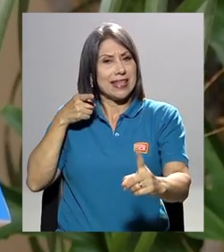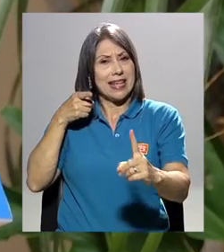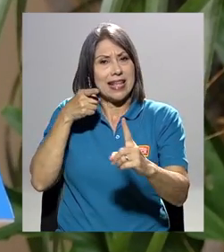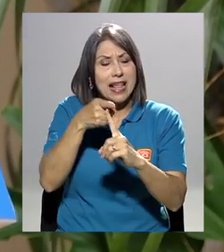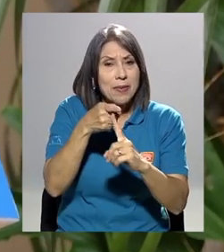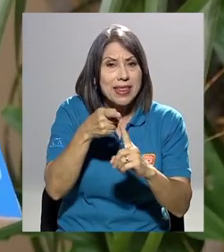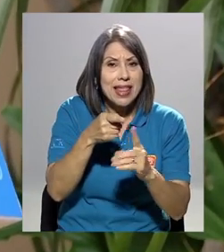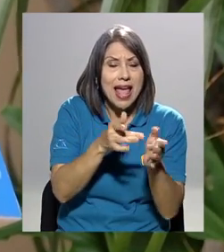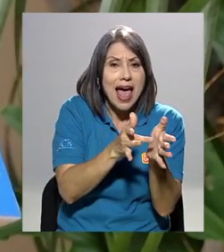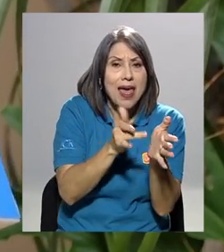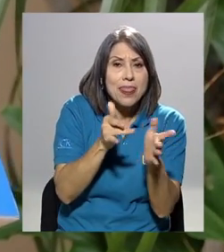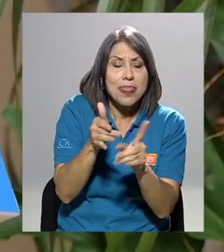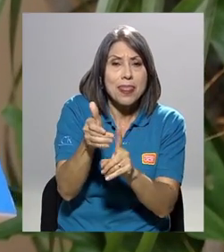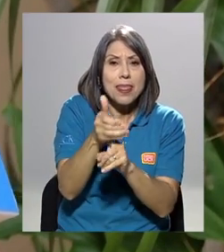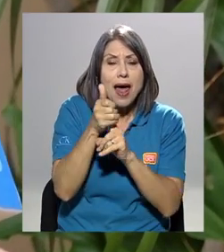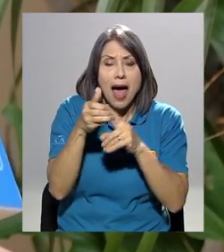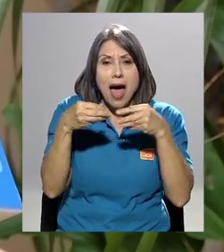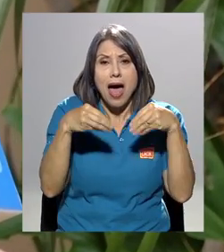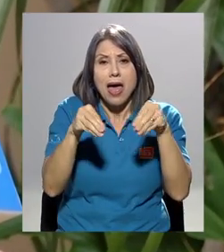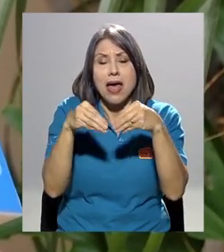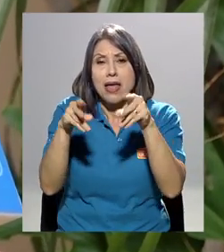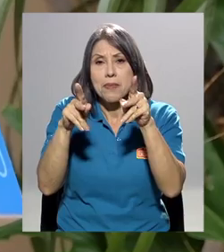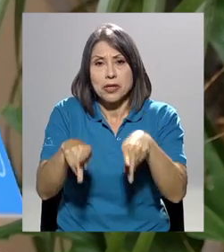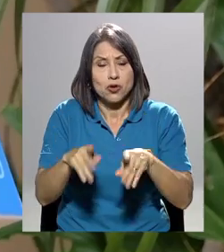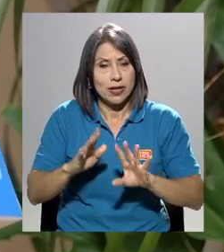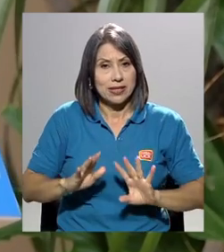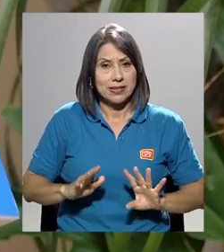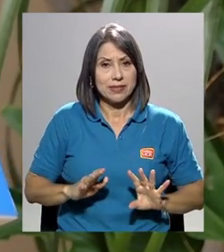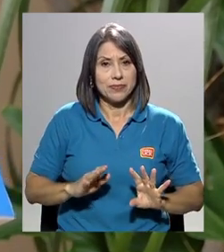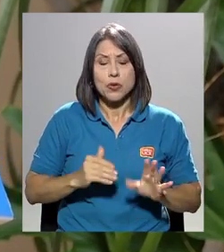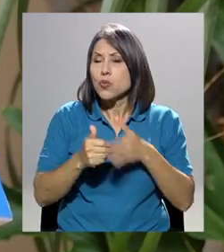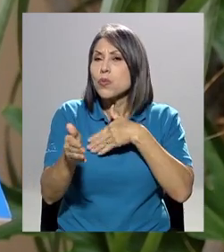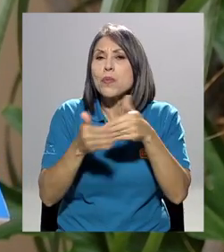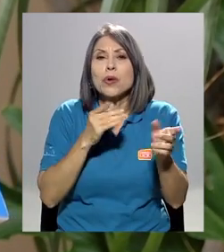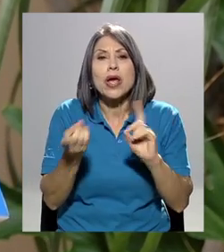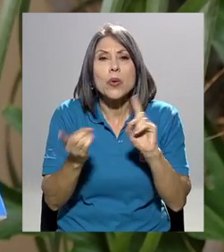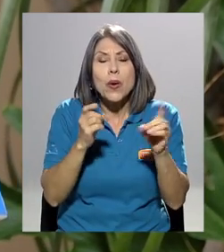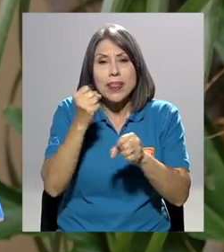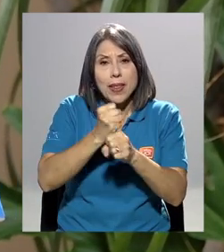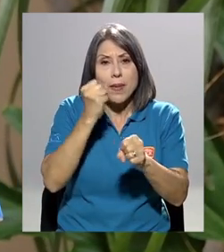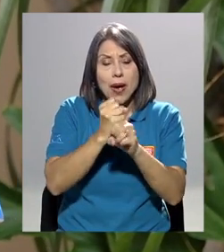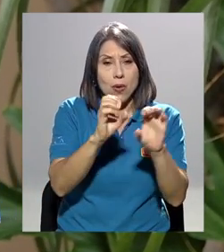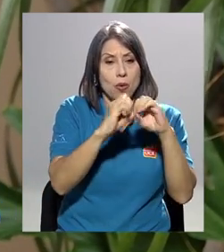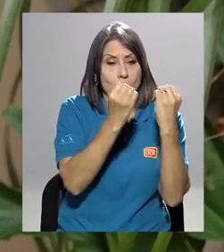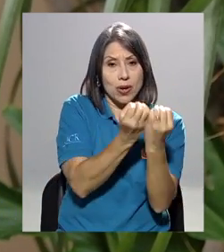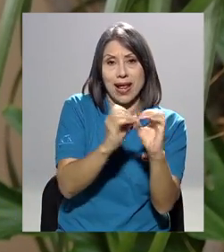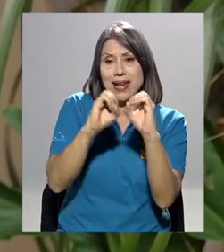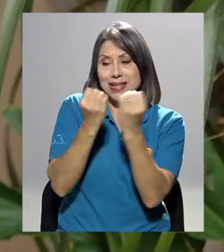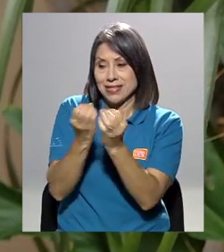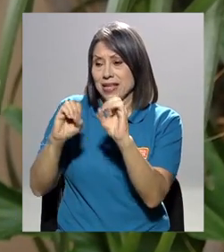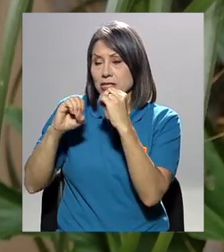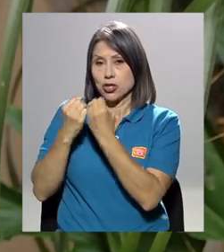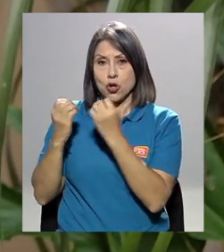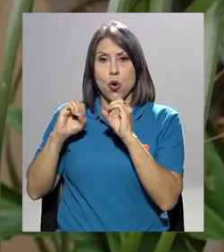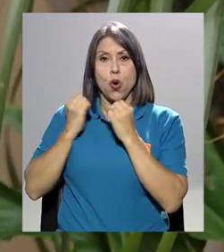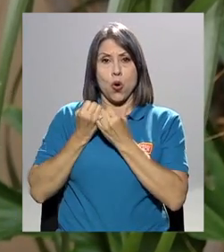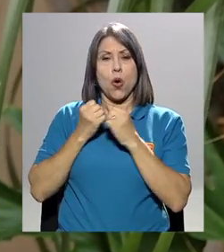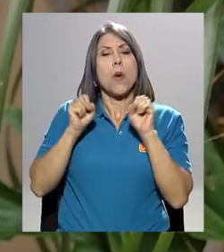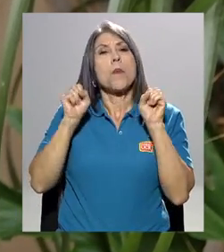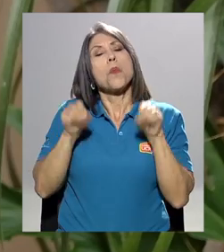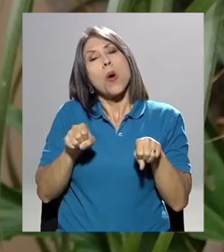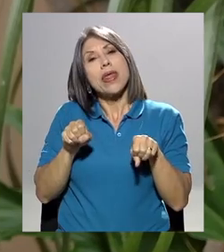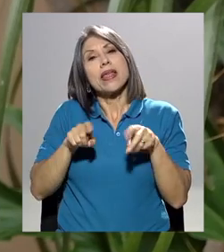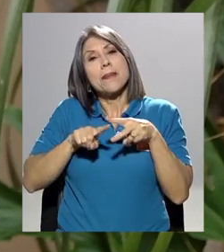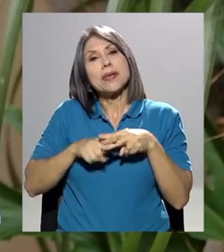a la trata o el tráfico de personas, sino en la trinchera en la que estén las organizaciones civiles pueden empezar a ser como un ojo